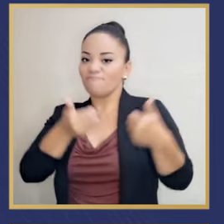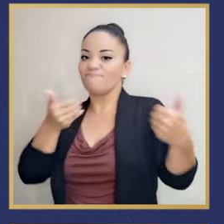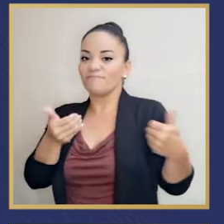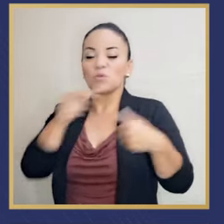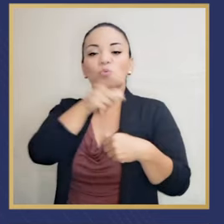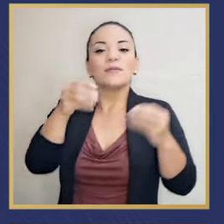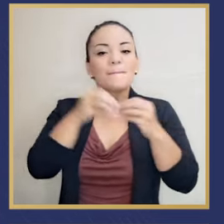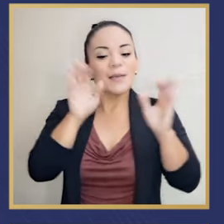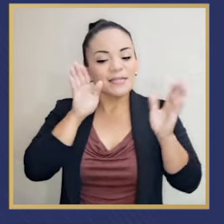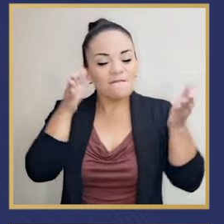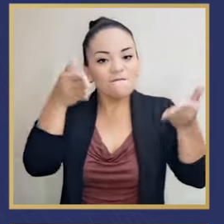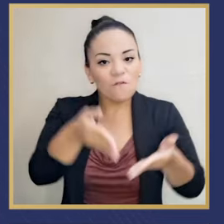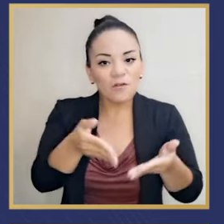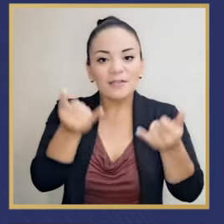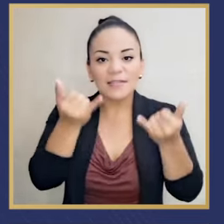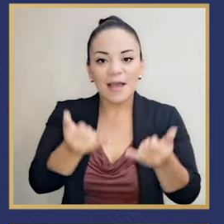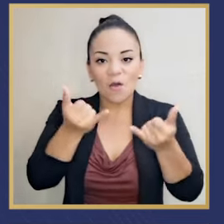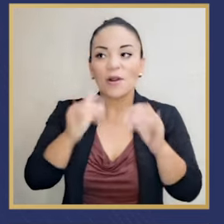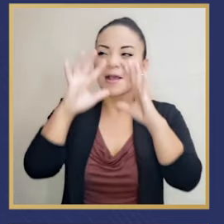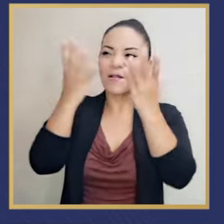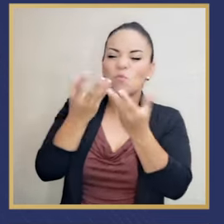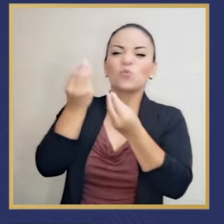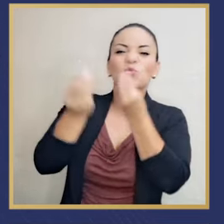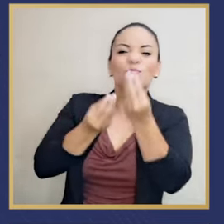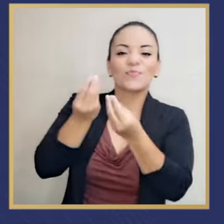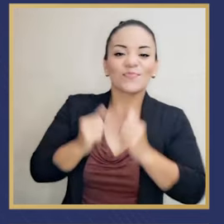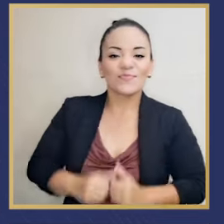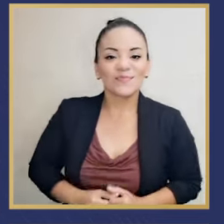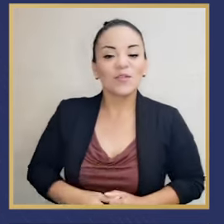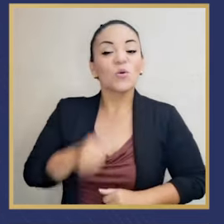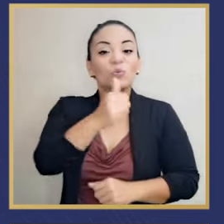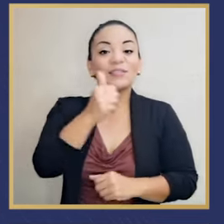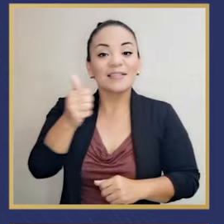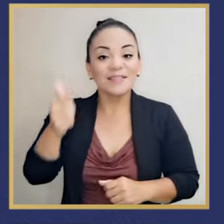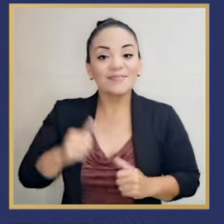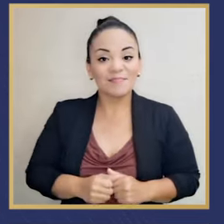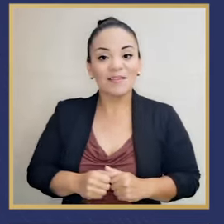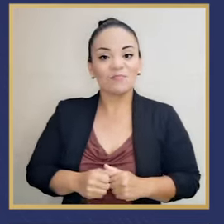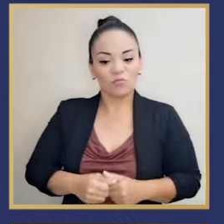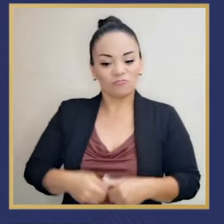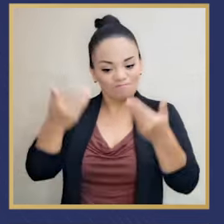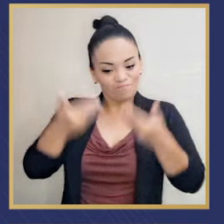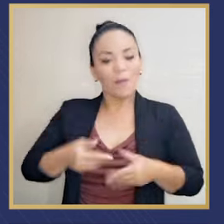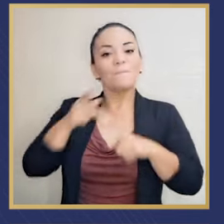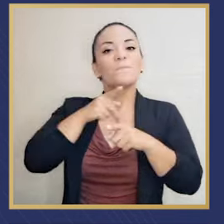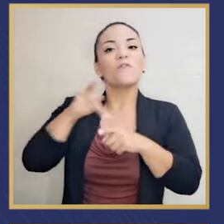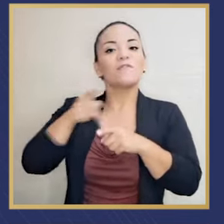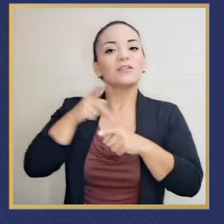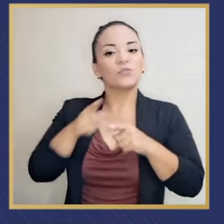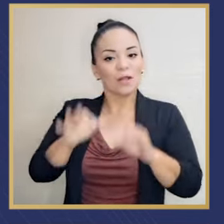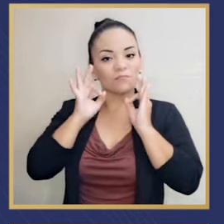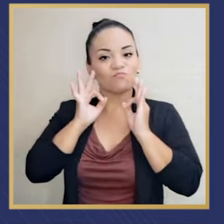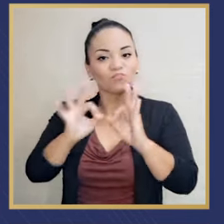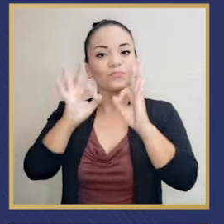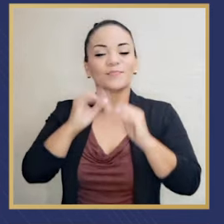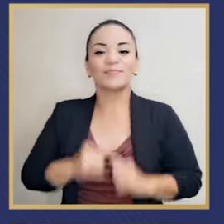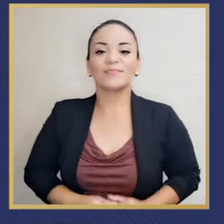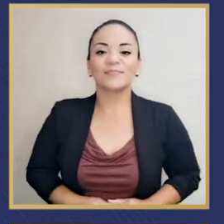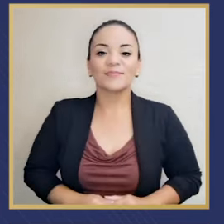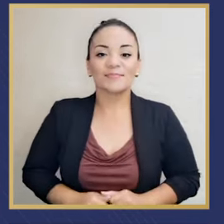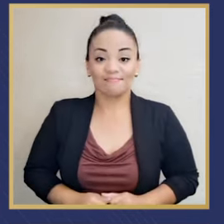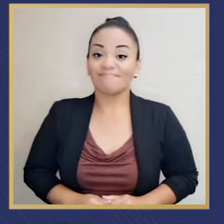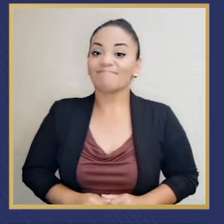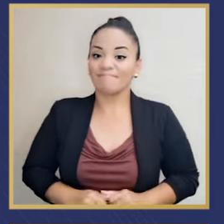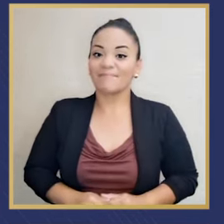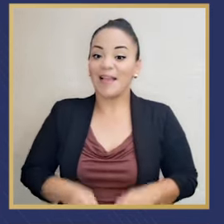Enfóquense. Enfóquense en lo que está pasando en el mundo. Conviértanse en los profesionales que tienen que ser. Esas son